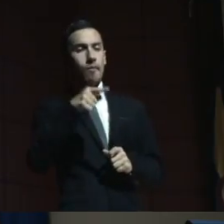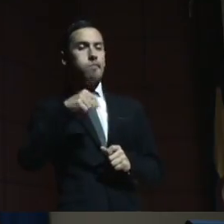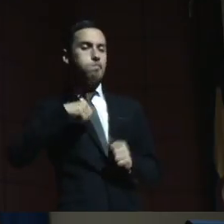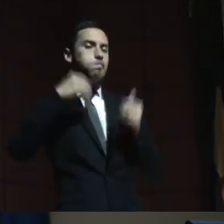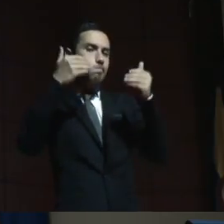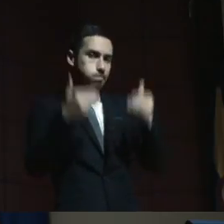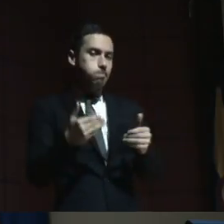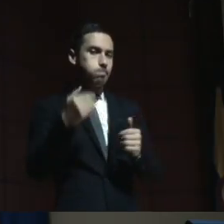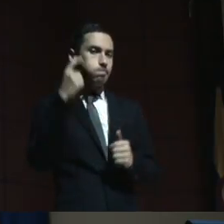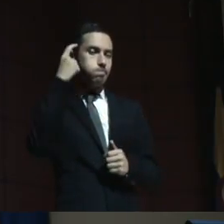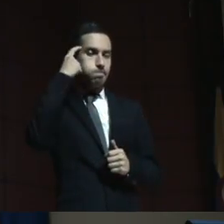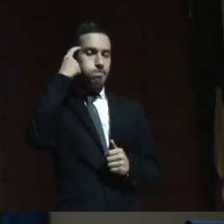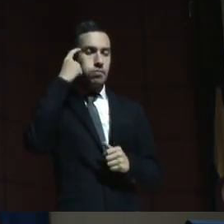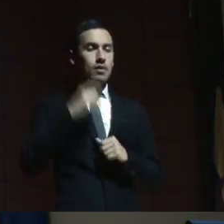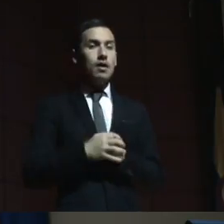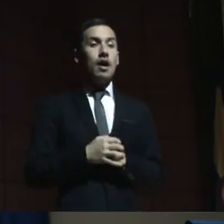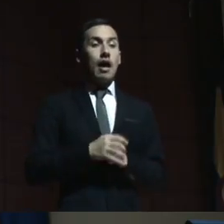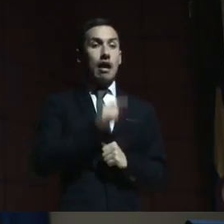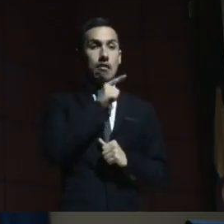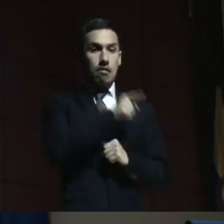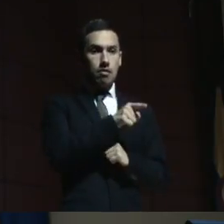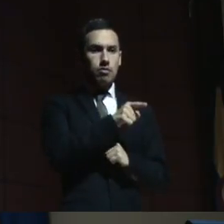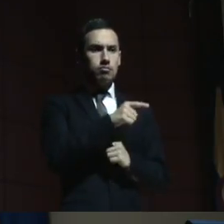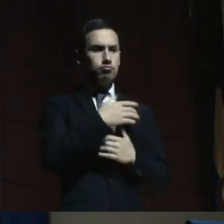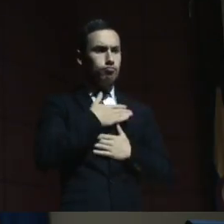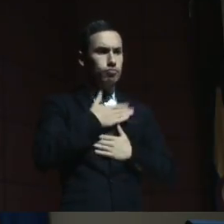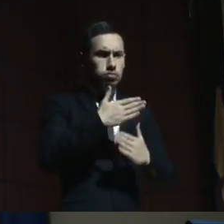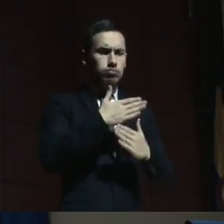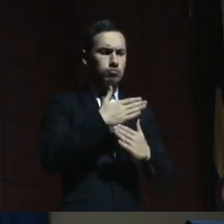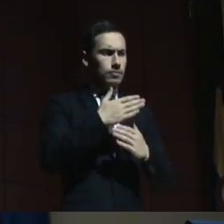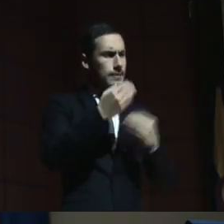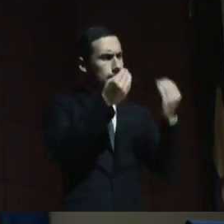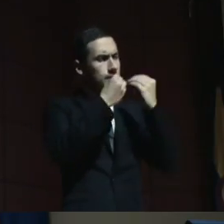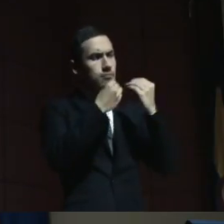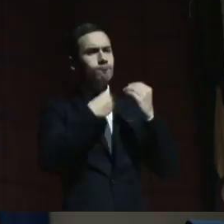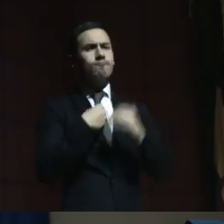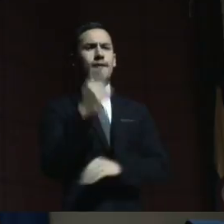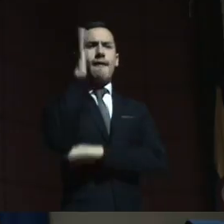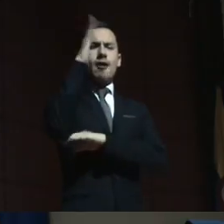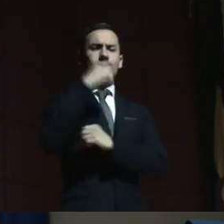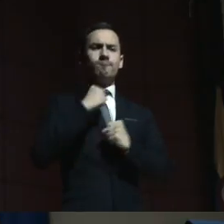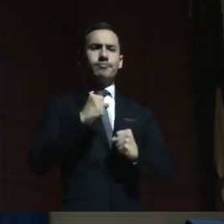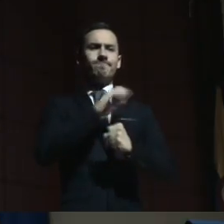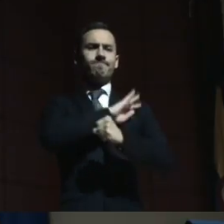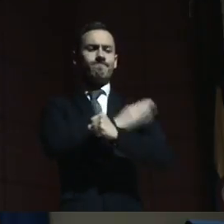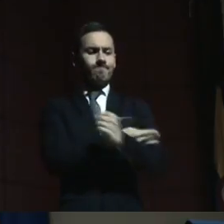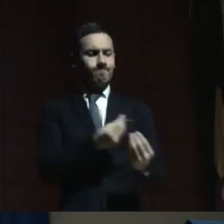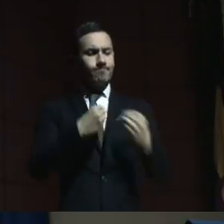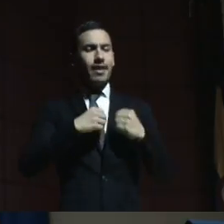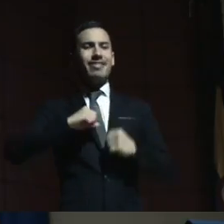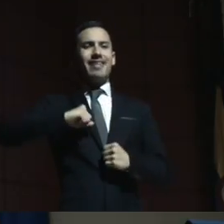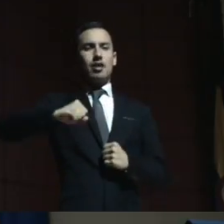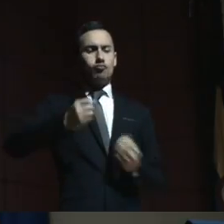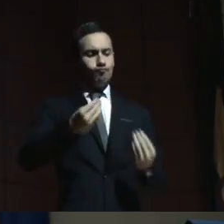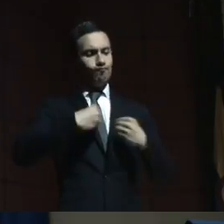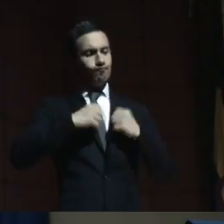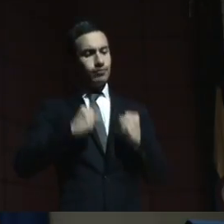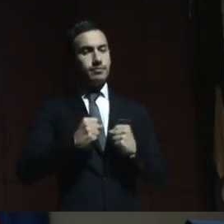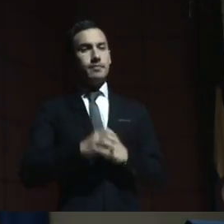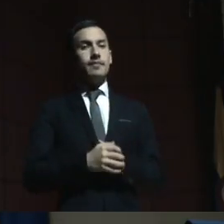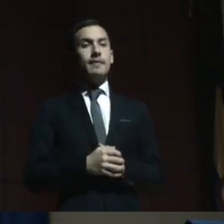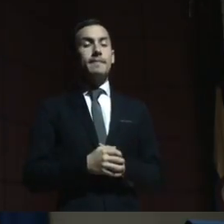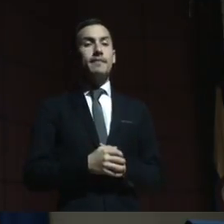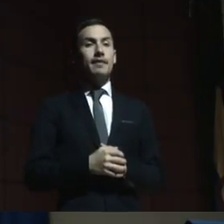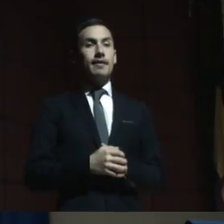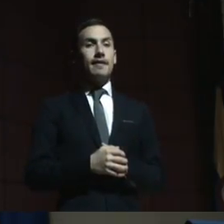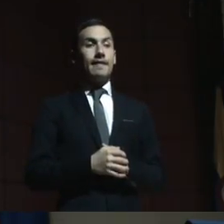que se preparan para hablar sobre sus derechos y conocer cuáles son sus derechos. Todo